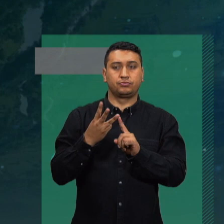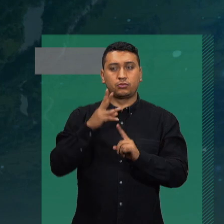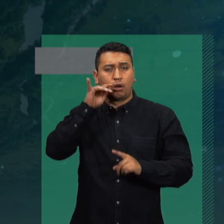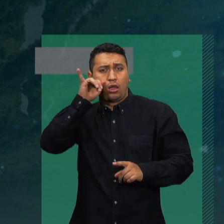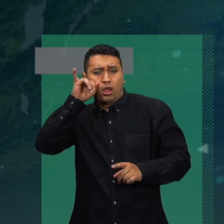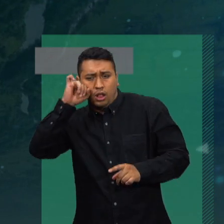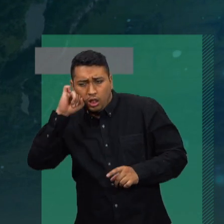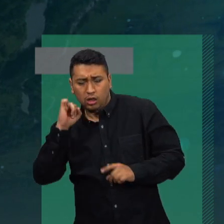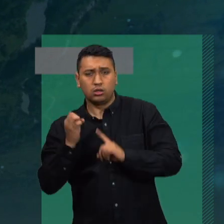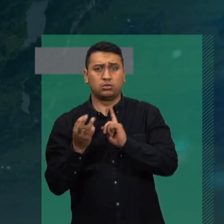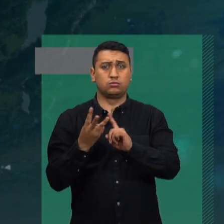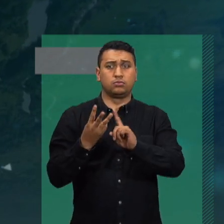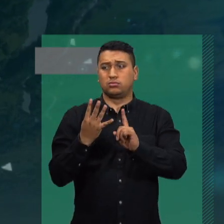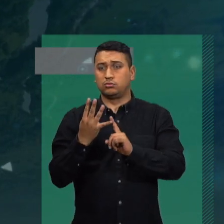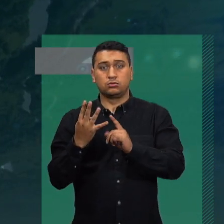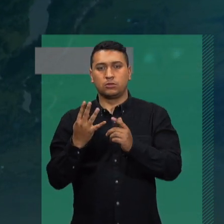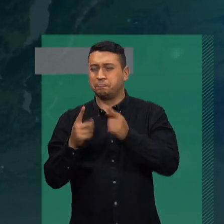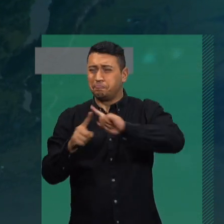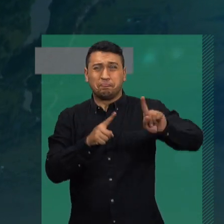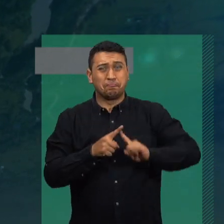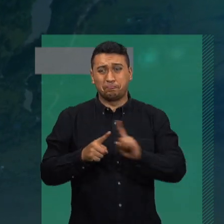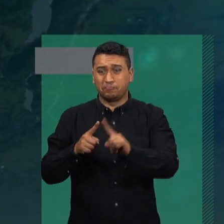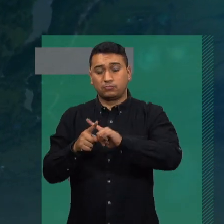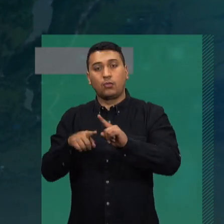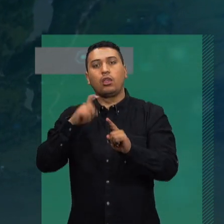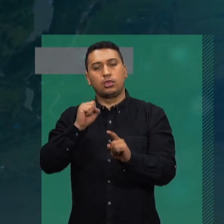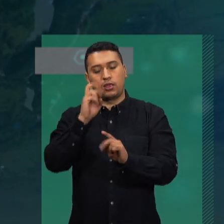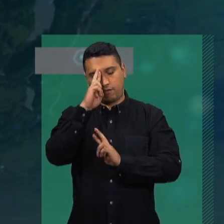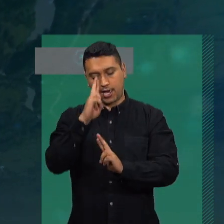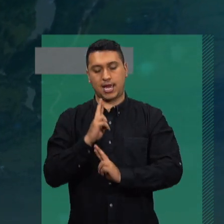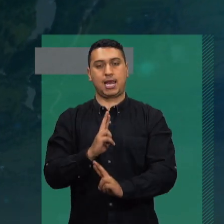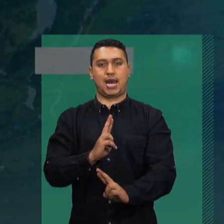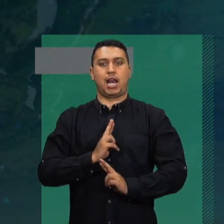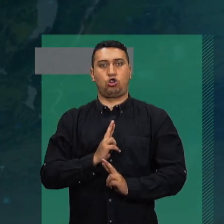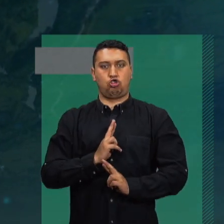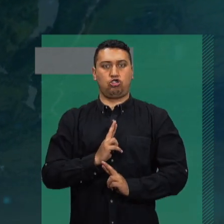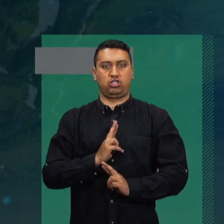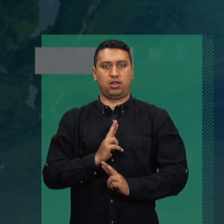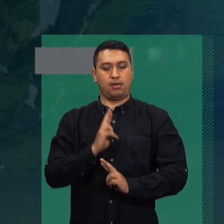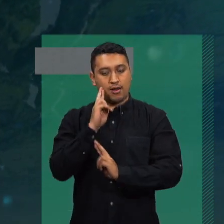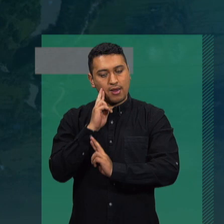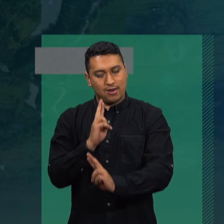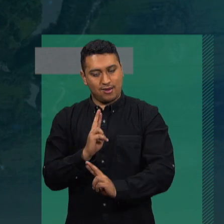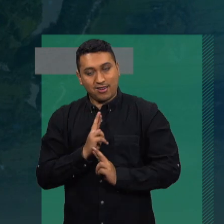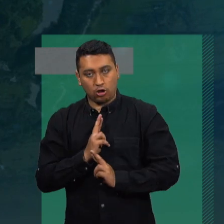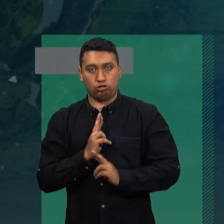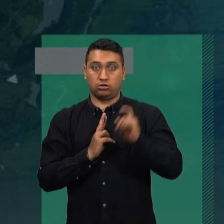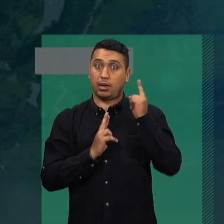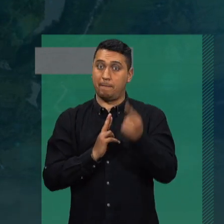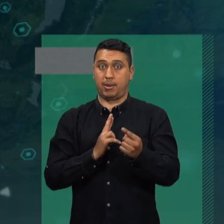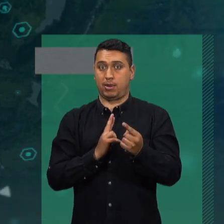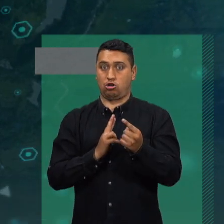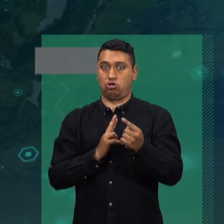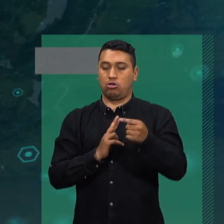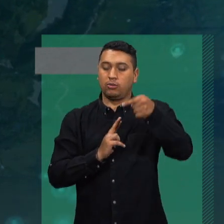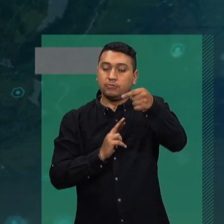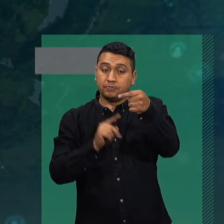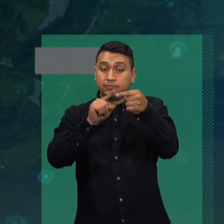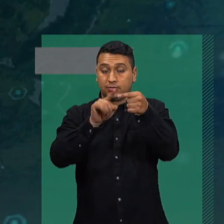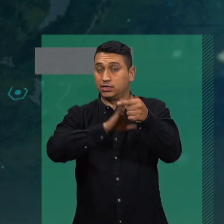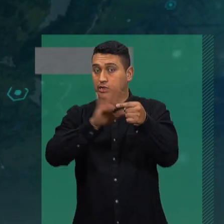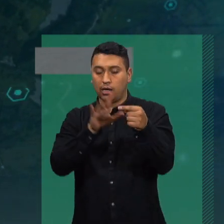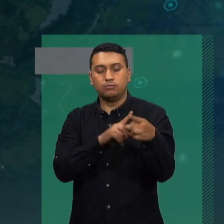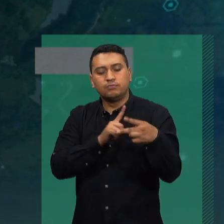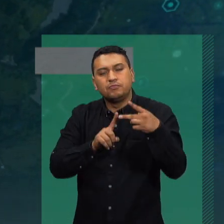que tenemos temor es reconocer nuestras propias emociones, somos humanos y sentimos. Lo segundo es